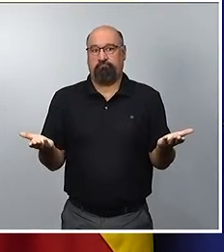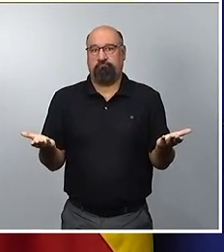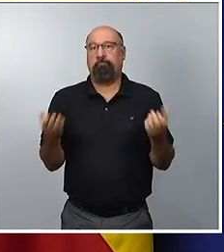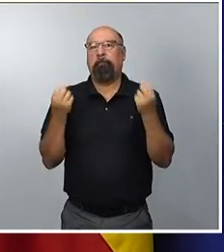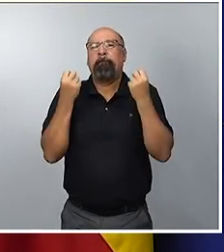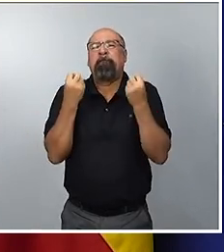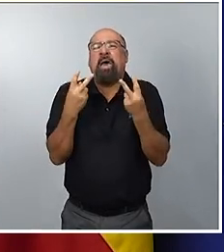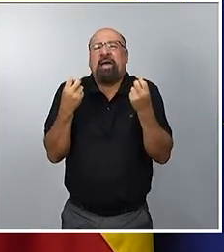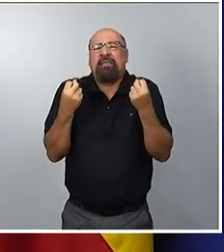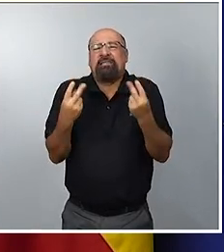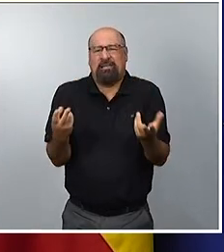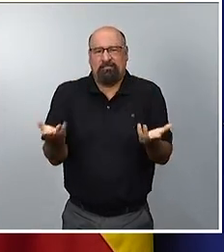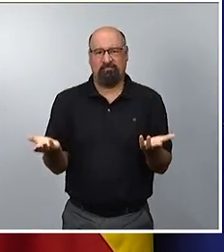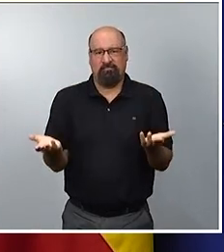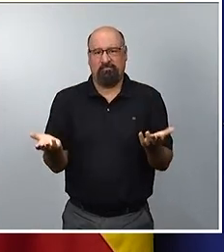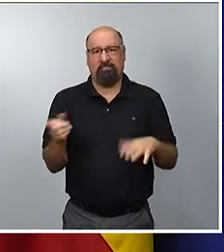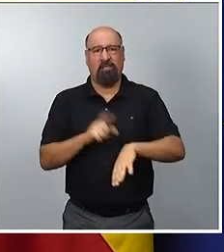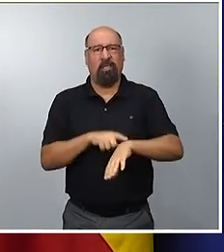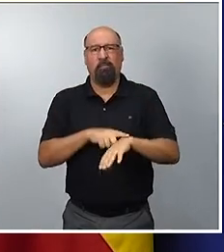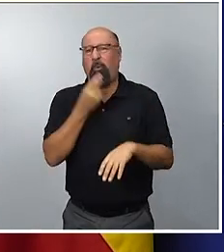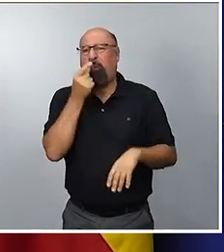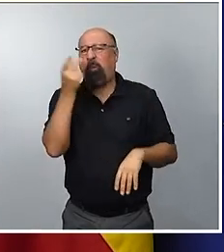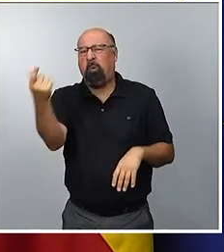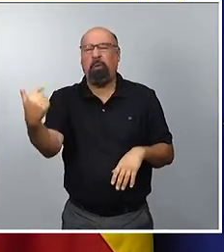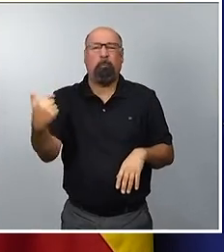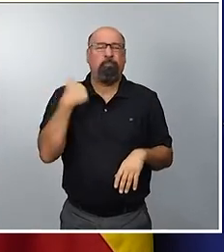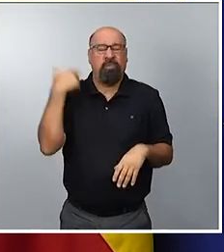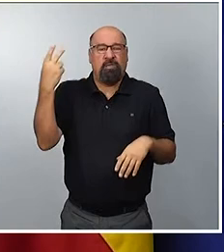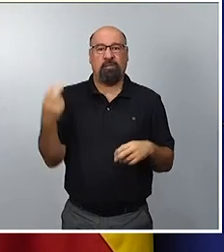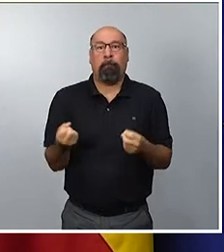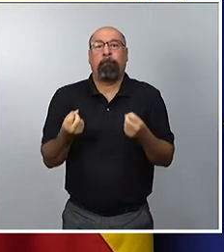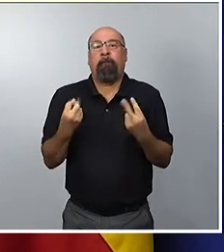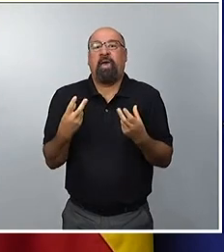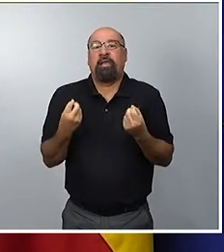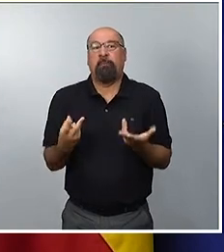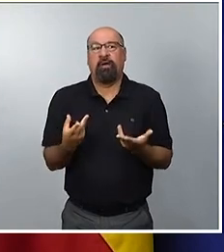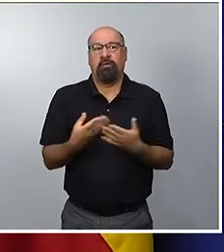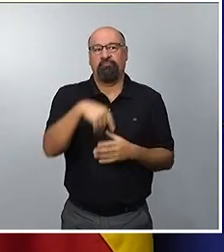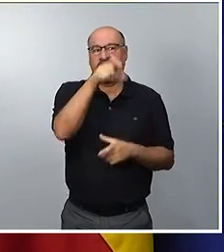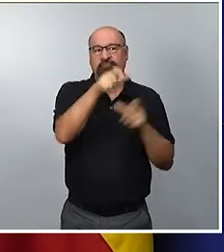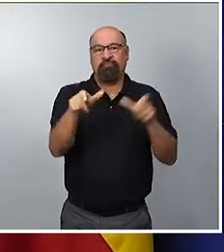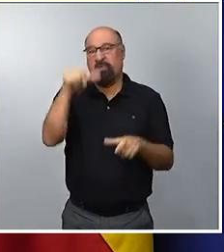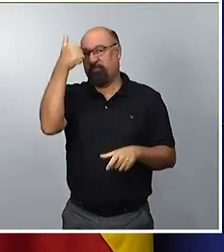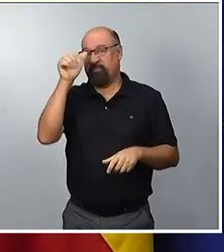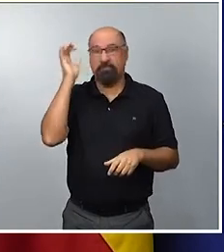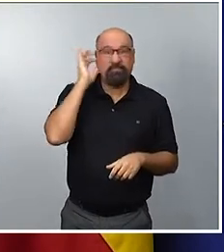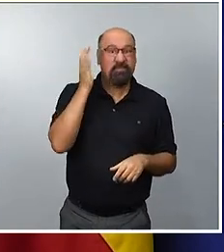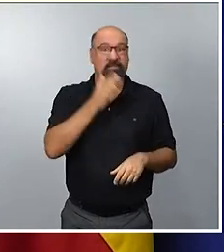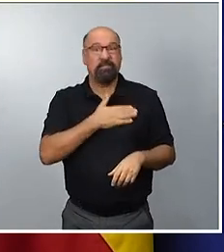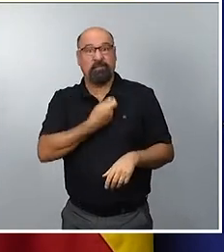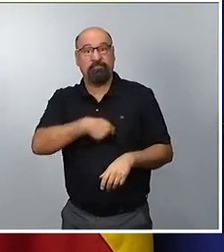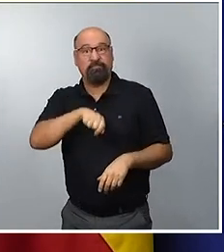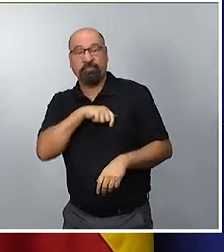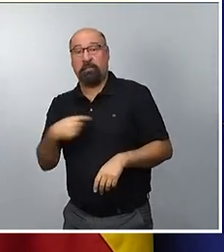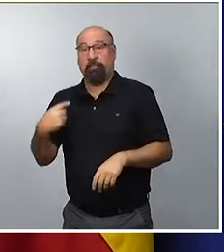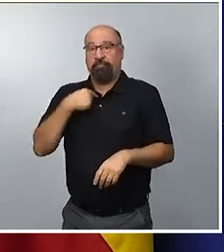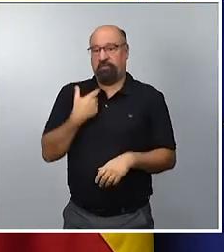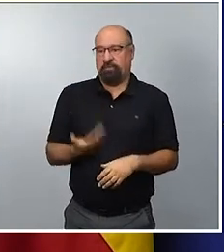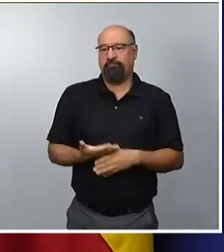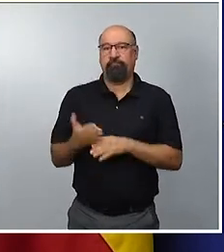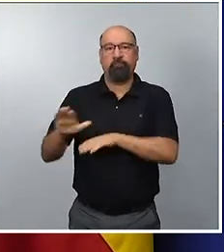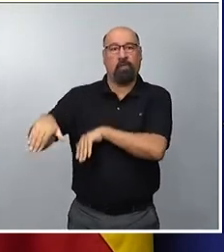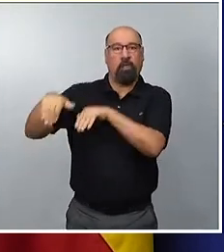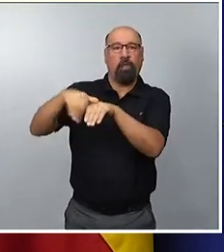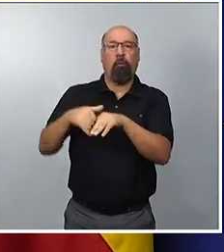entonces, hacernos perder el tiempo a los españoles y a las españolas? Estamos ante una investidura que parece más bien un